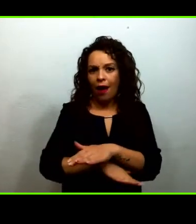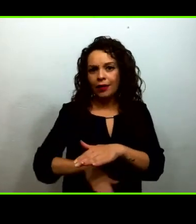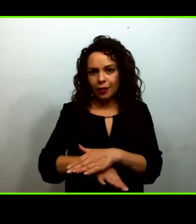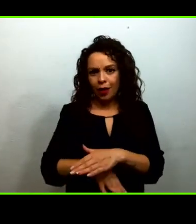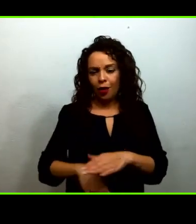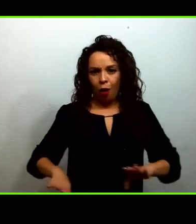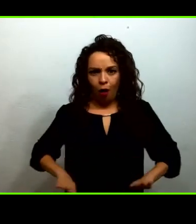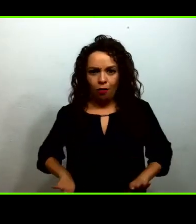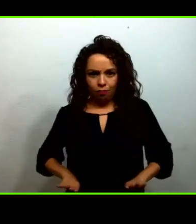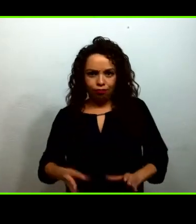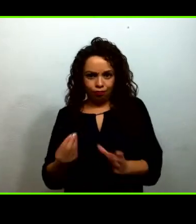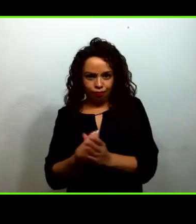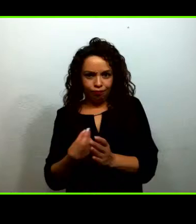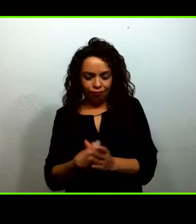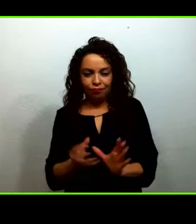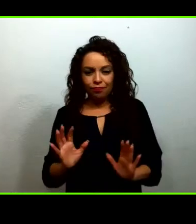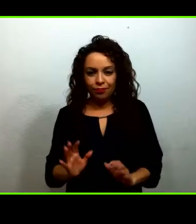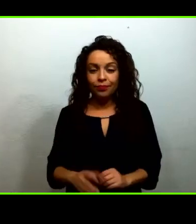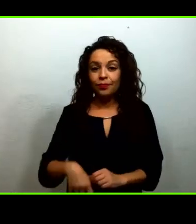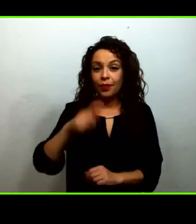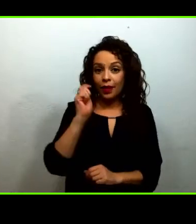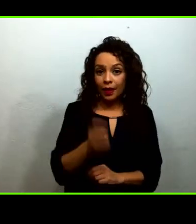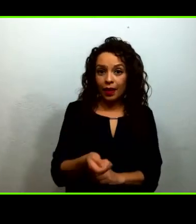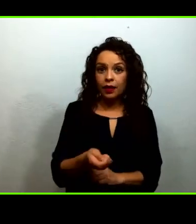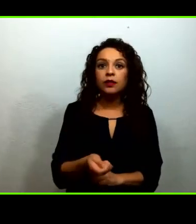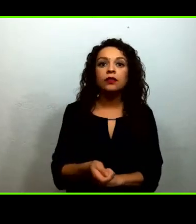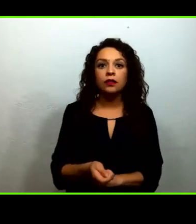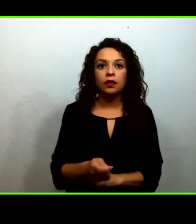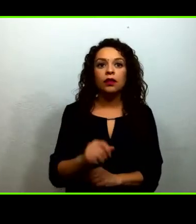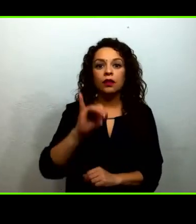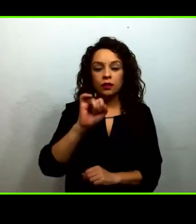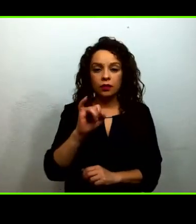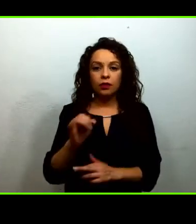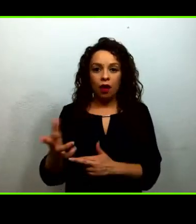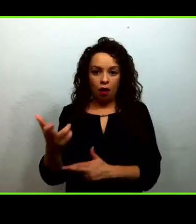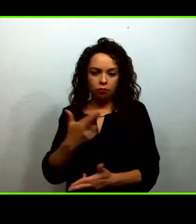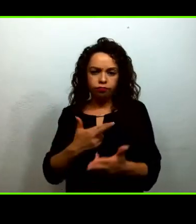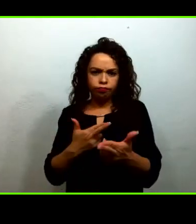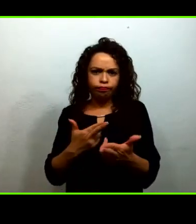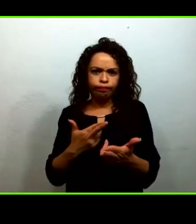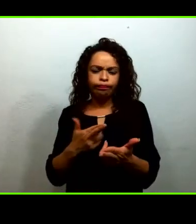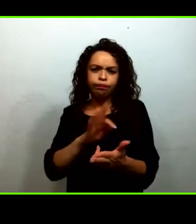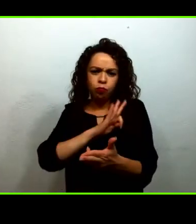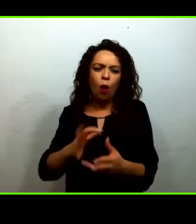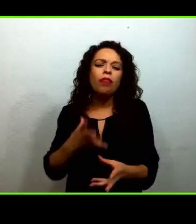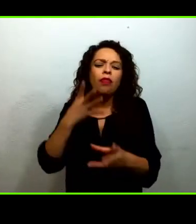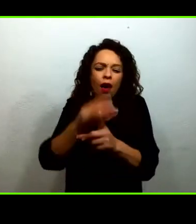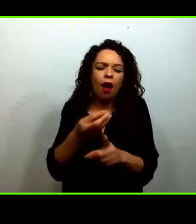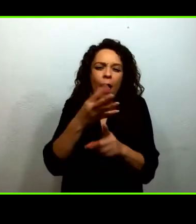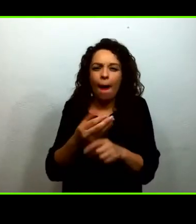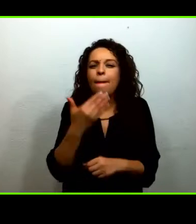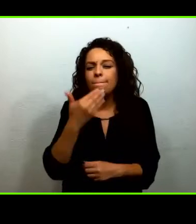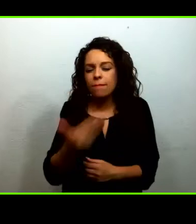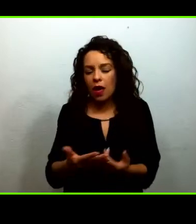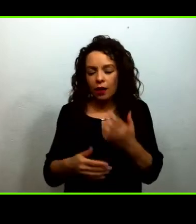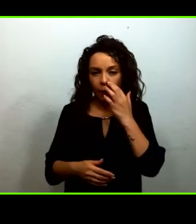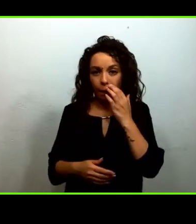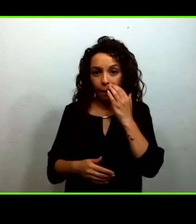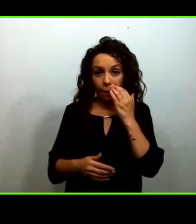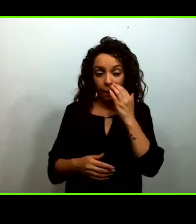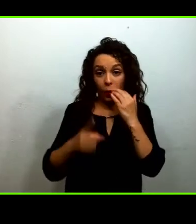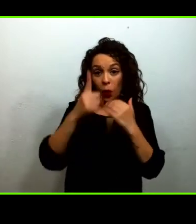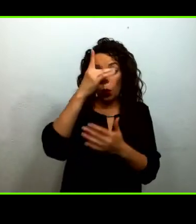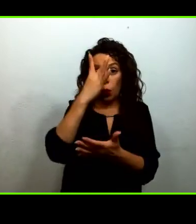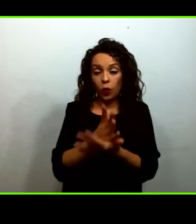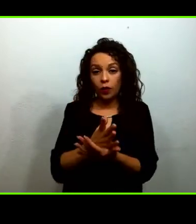para ser resueltos de manera autónoma era un solo desafío para en